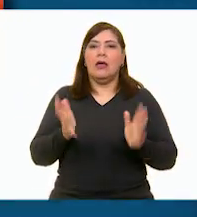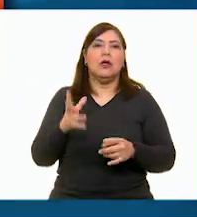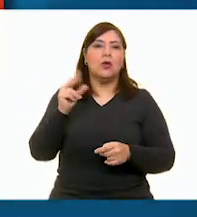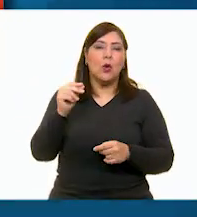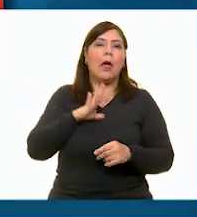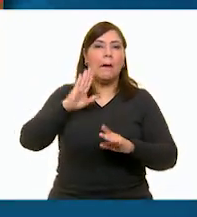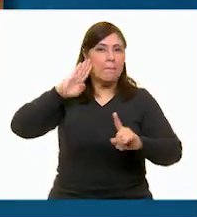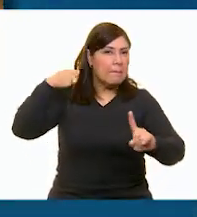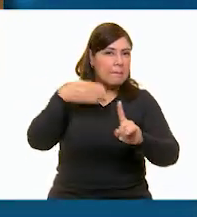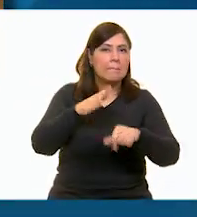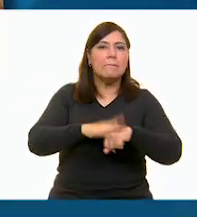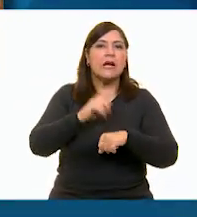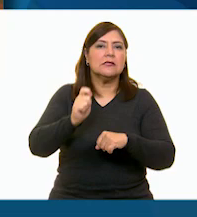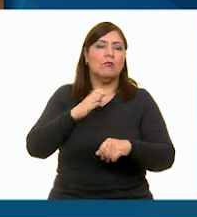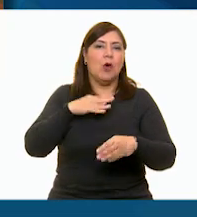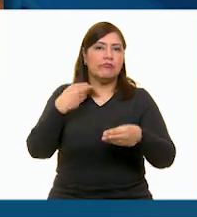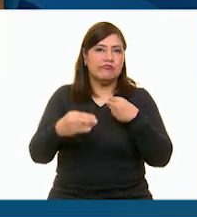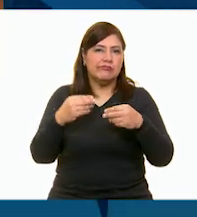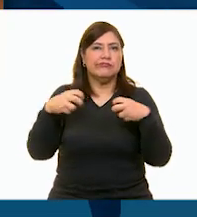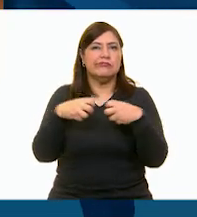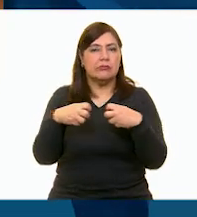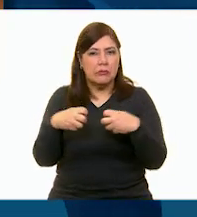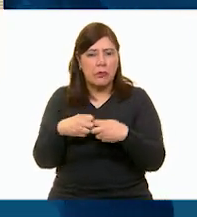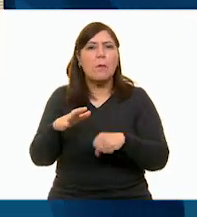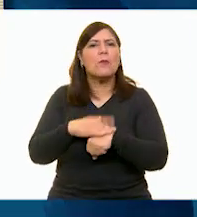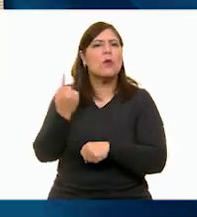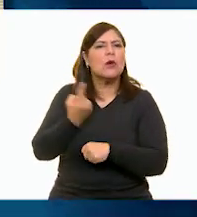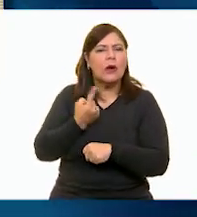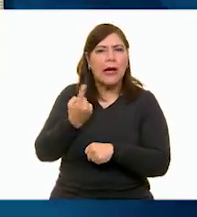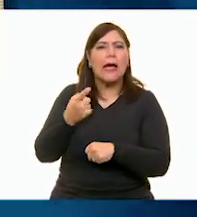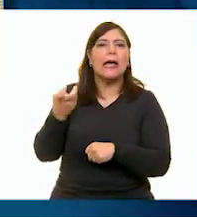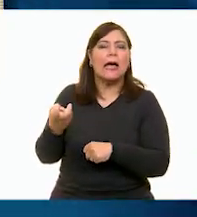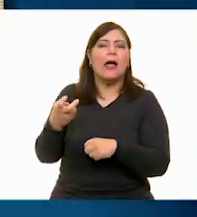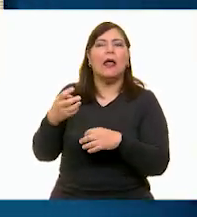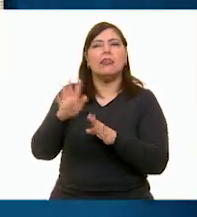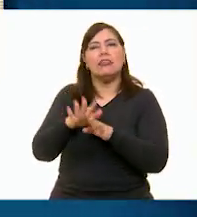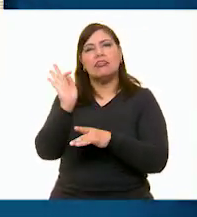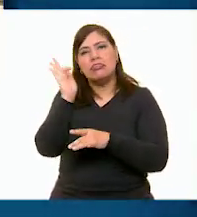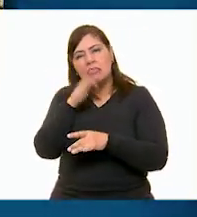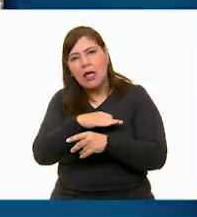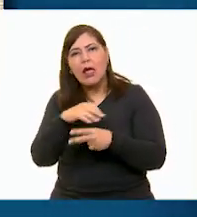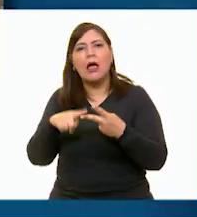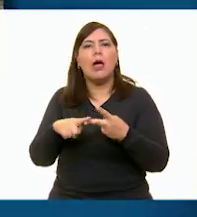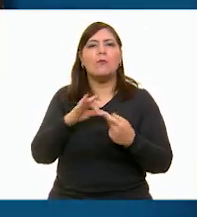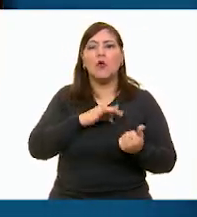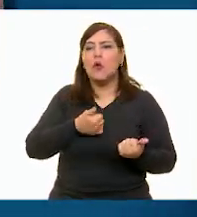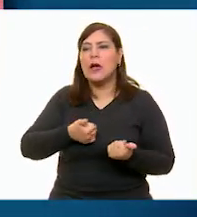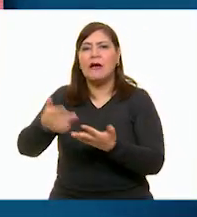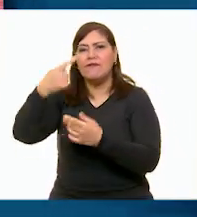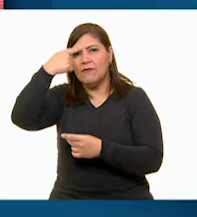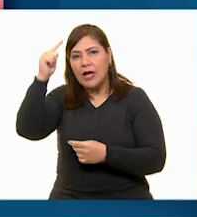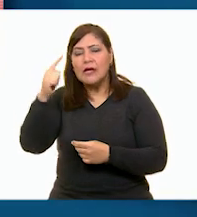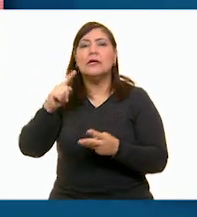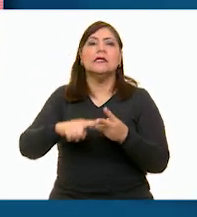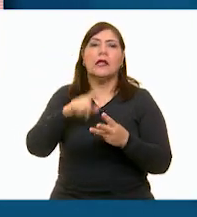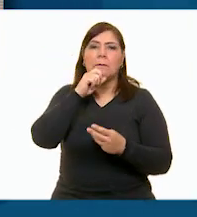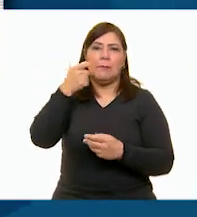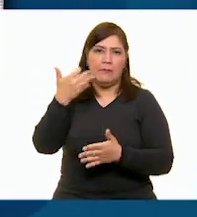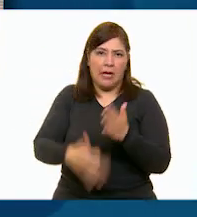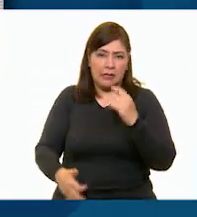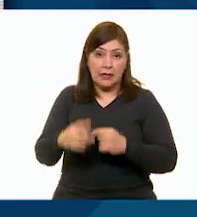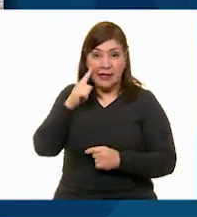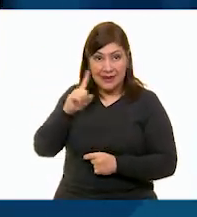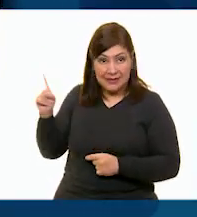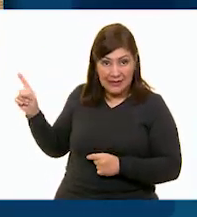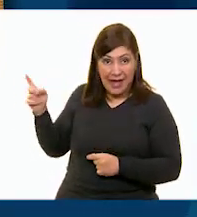fabrican con plástico, en buena medida porque es un material ligero, transportable y barato. Es por ello que los